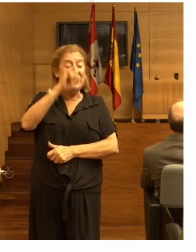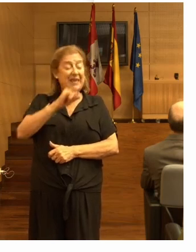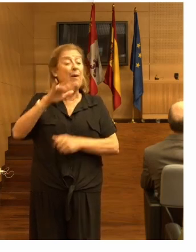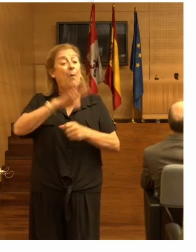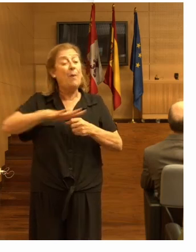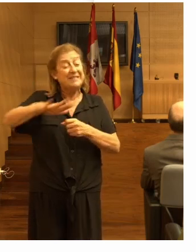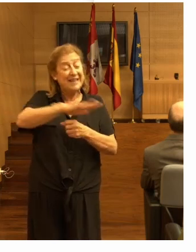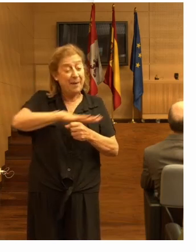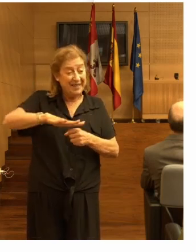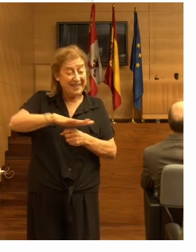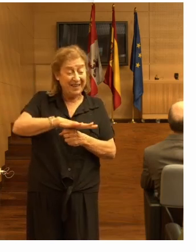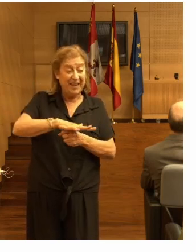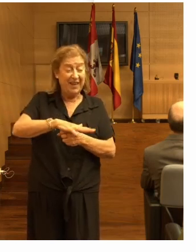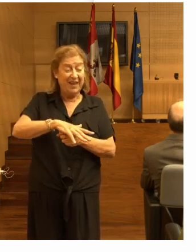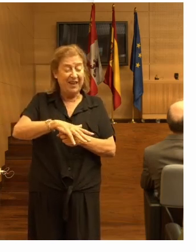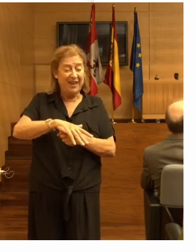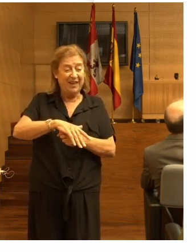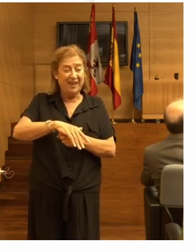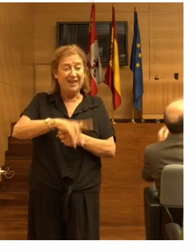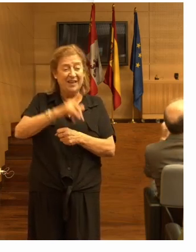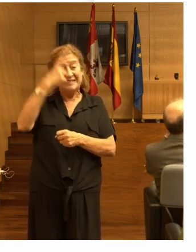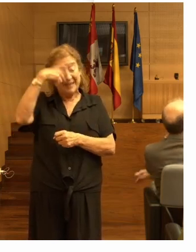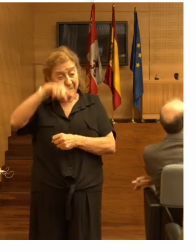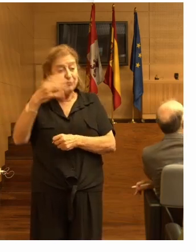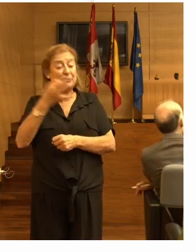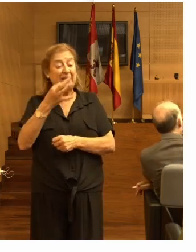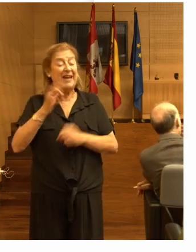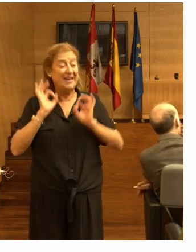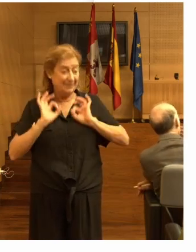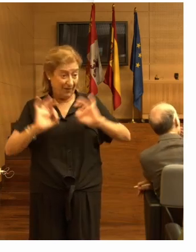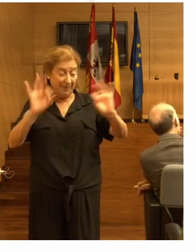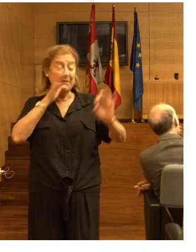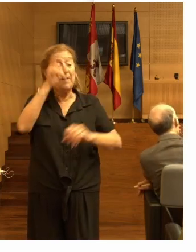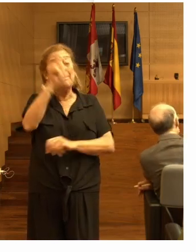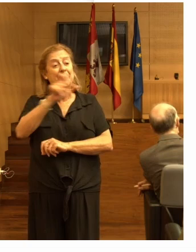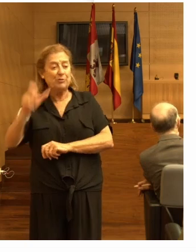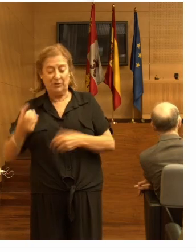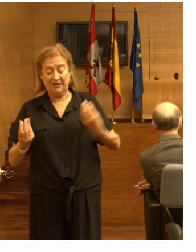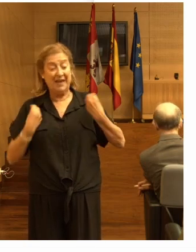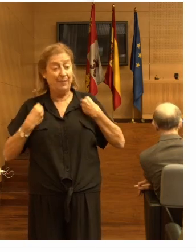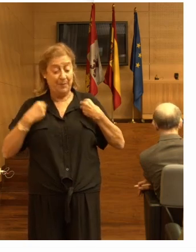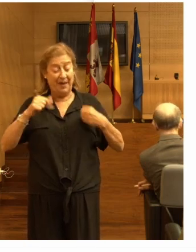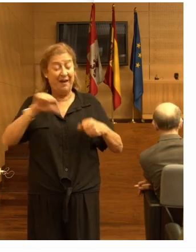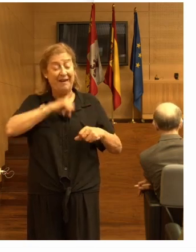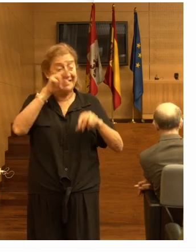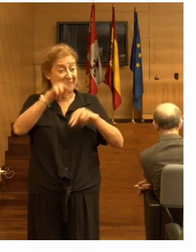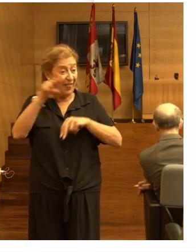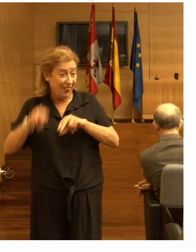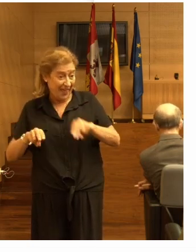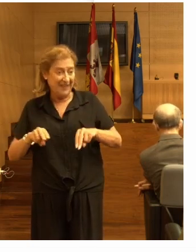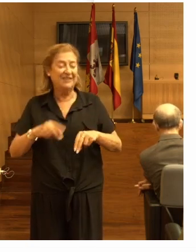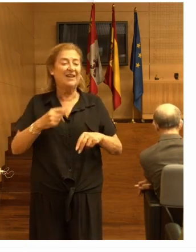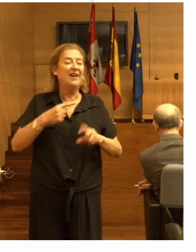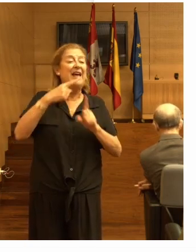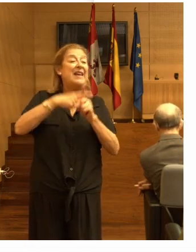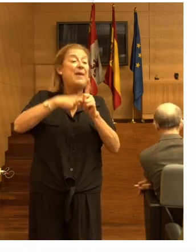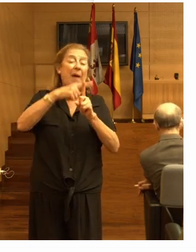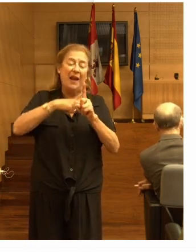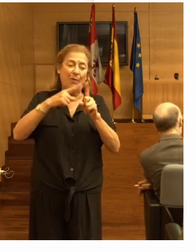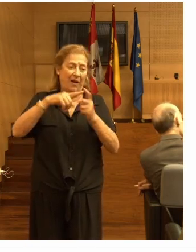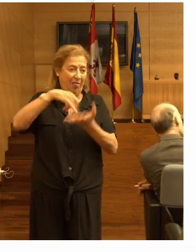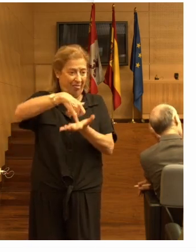sabemos que especialmente para las personas que viven en residencias, el nivel de fragilidad,